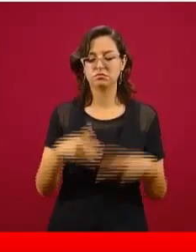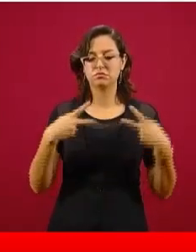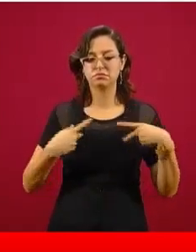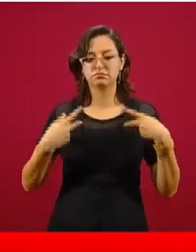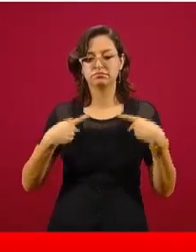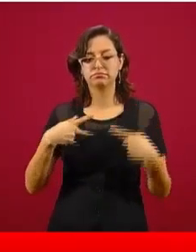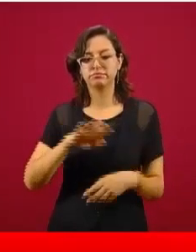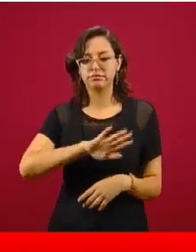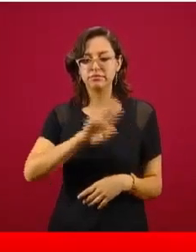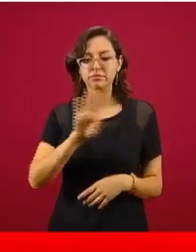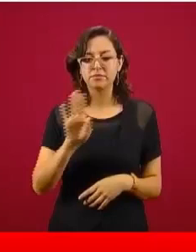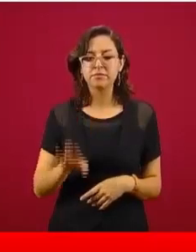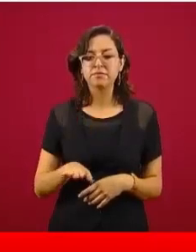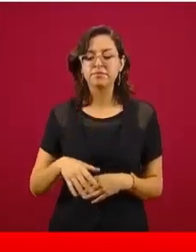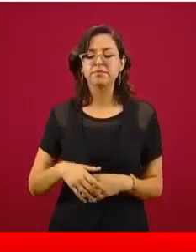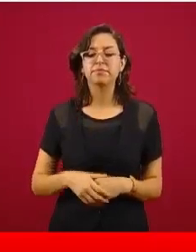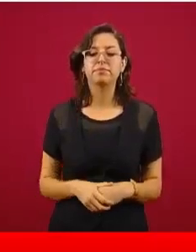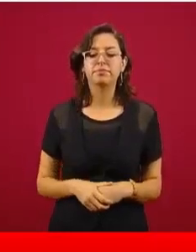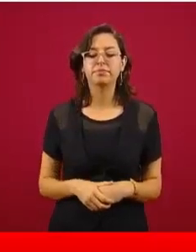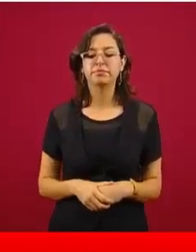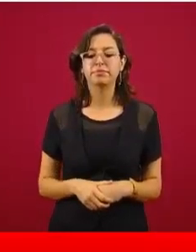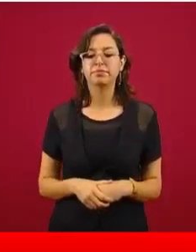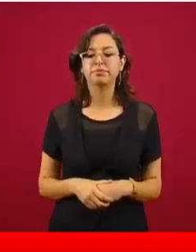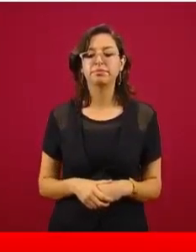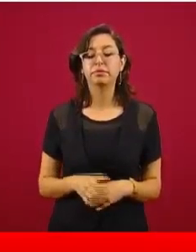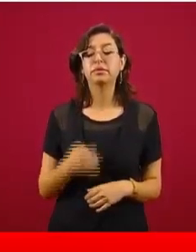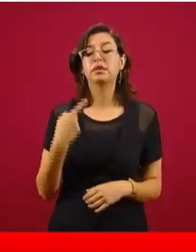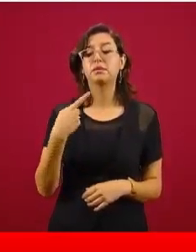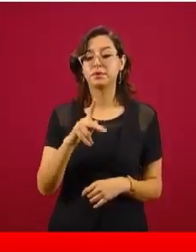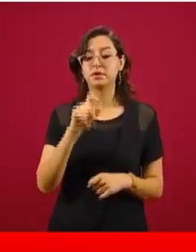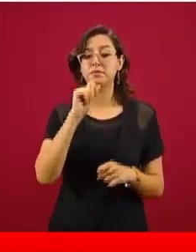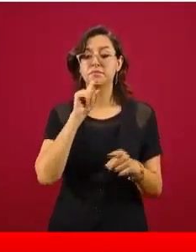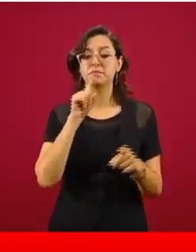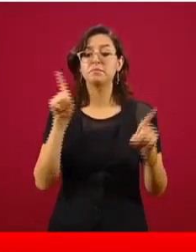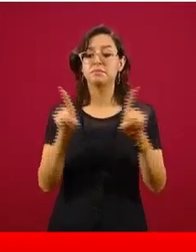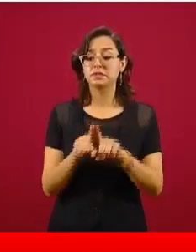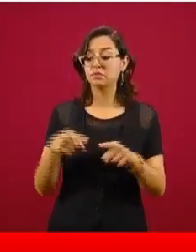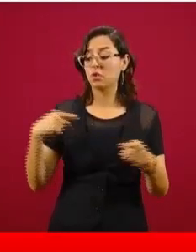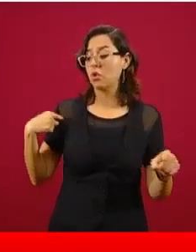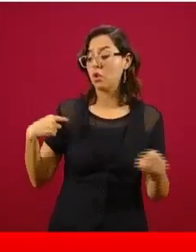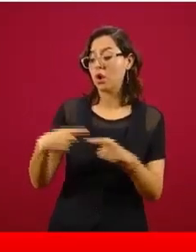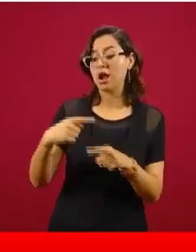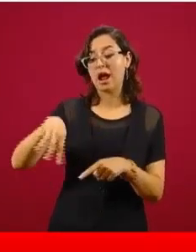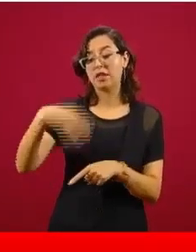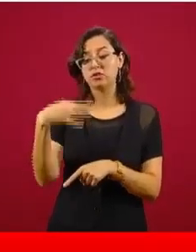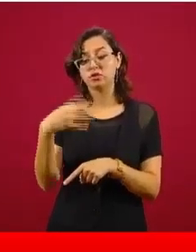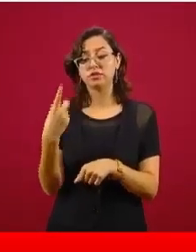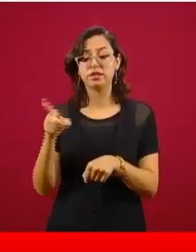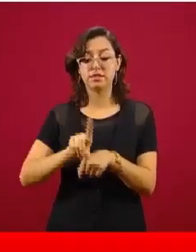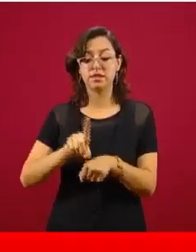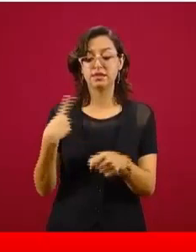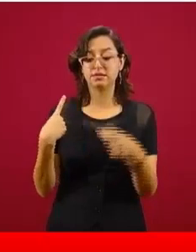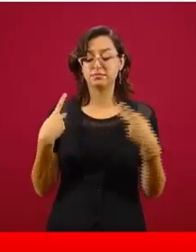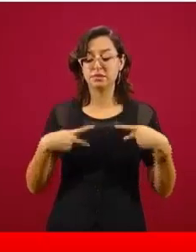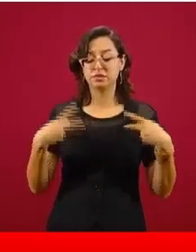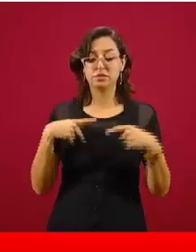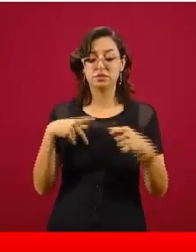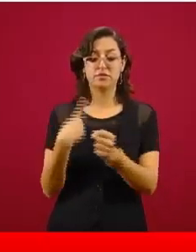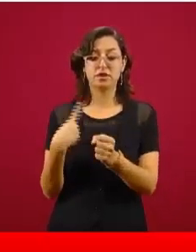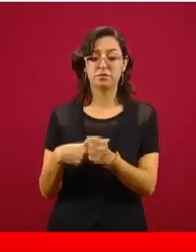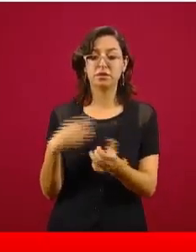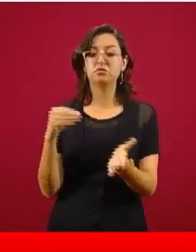pero además tenemos que la proporción de personas que tienen enfermedad en los últimos 14 días se ha reducido también